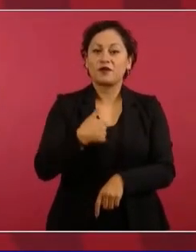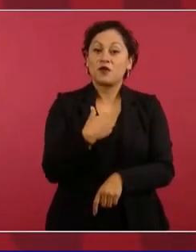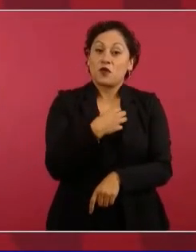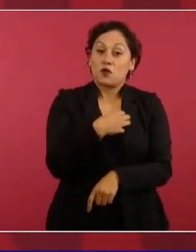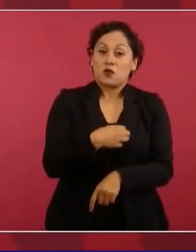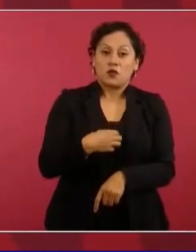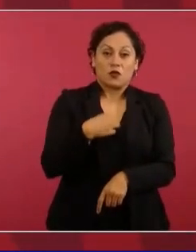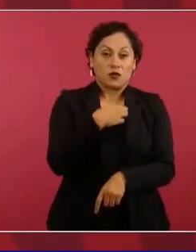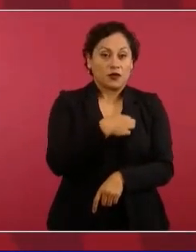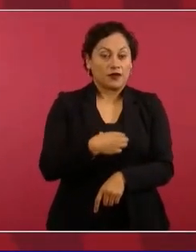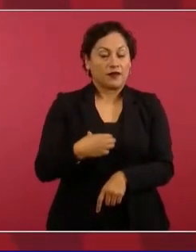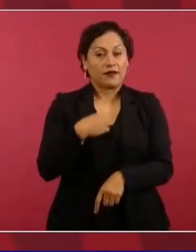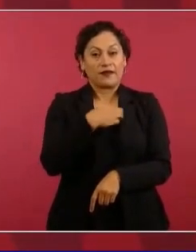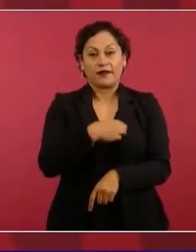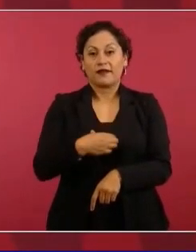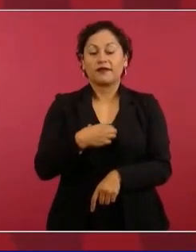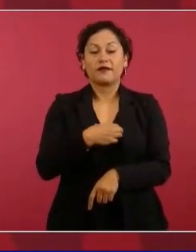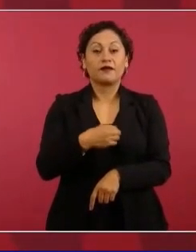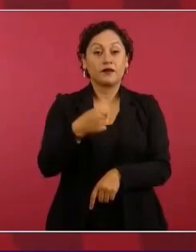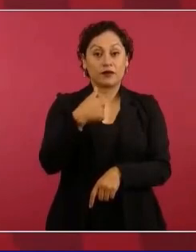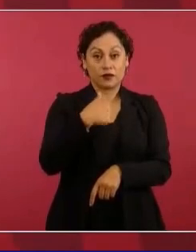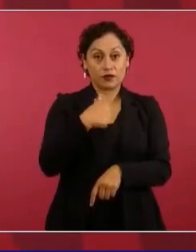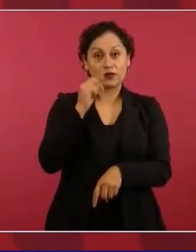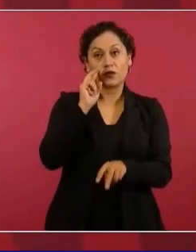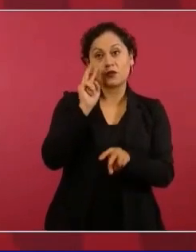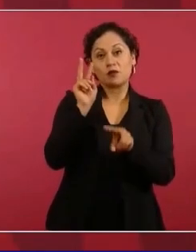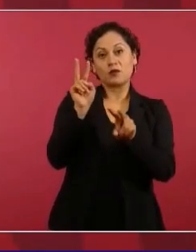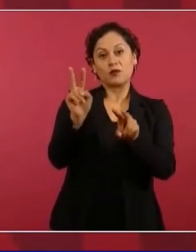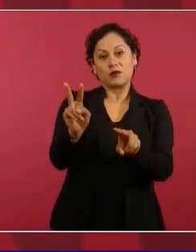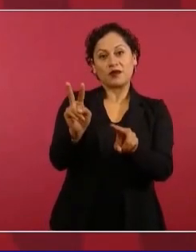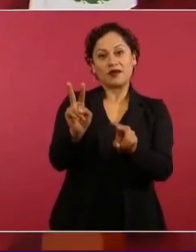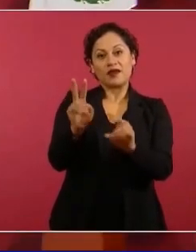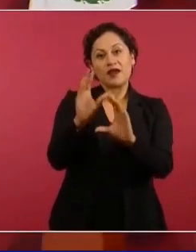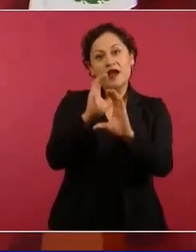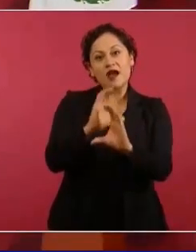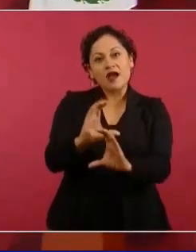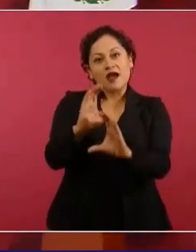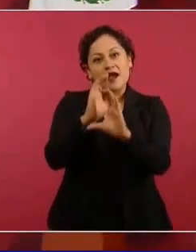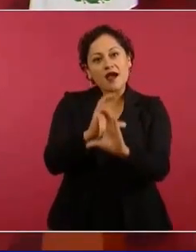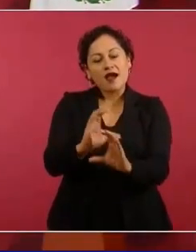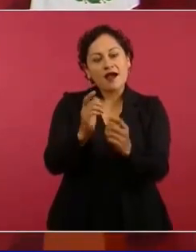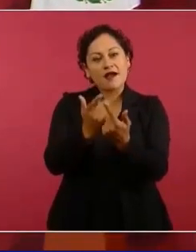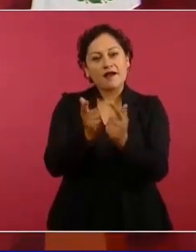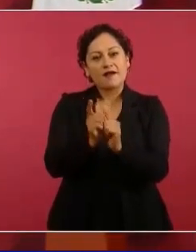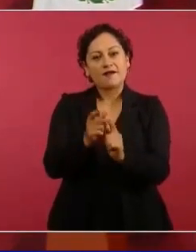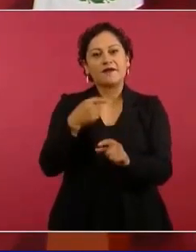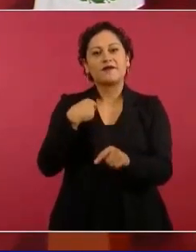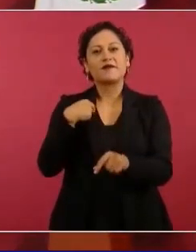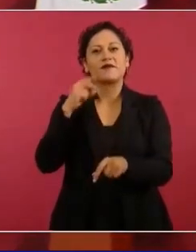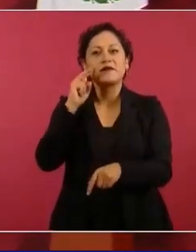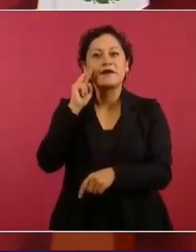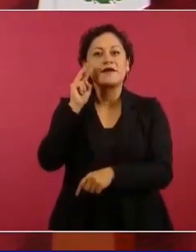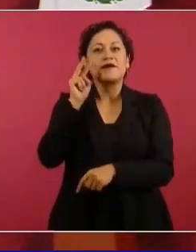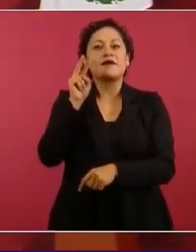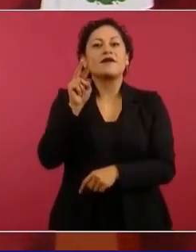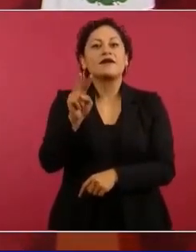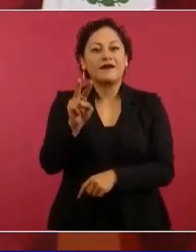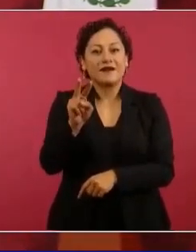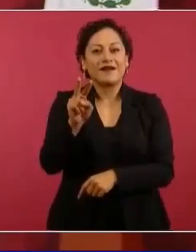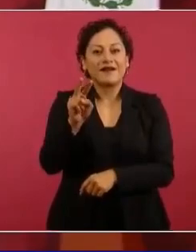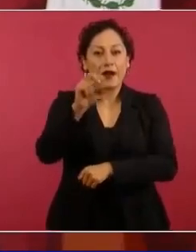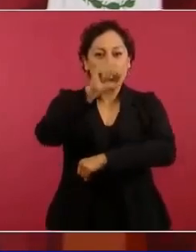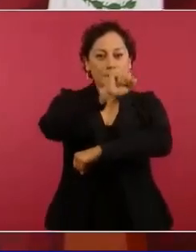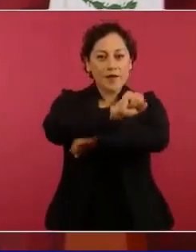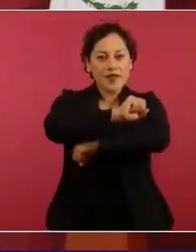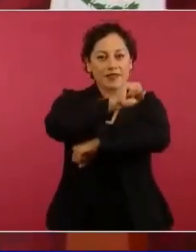vi el concierto, me asomé por la